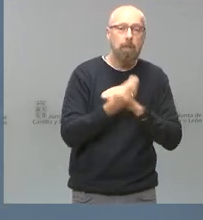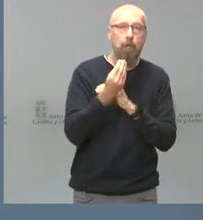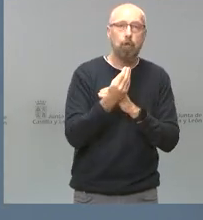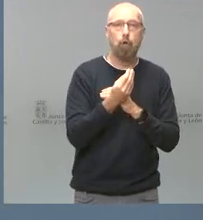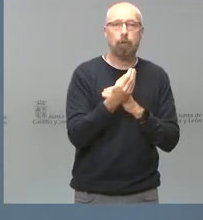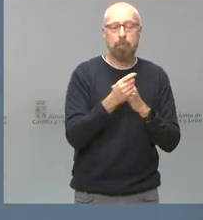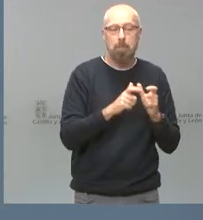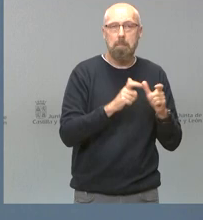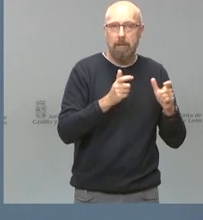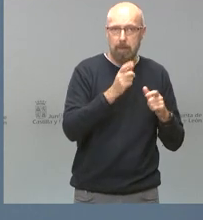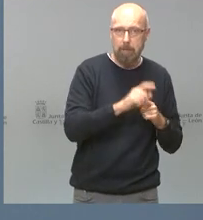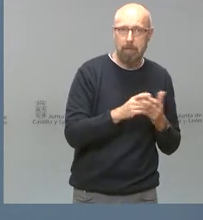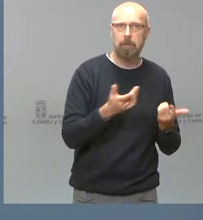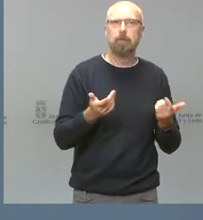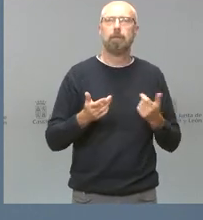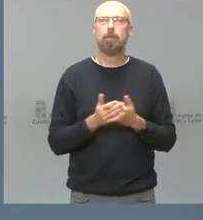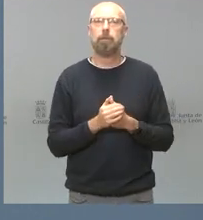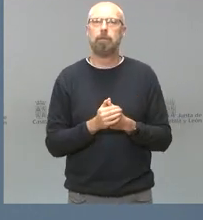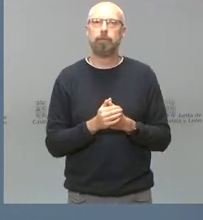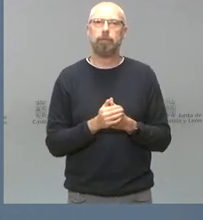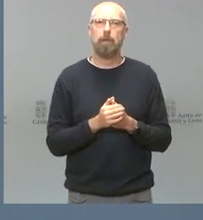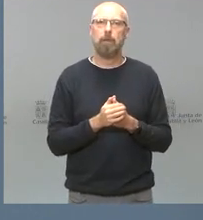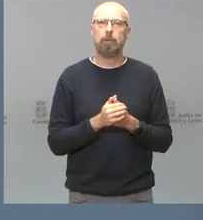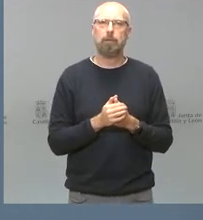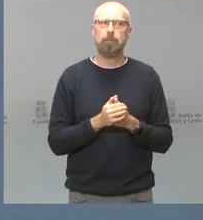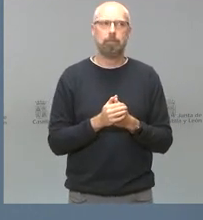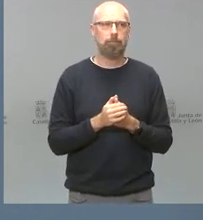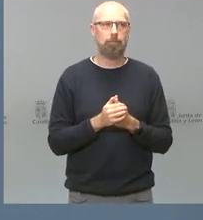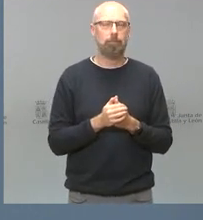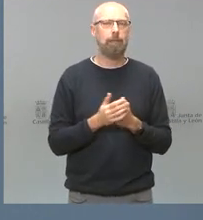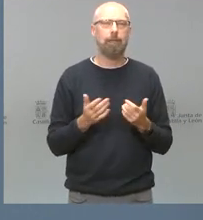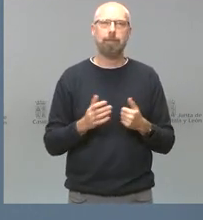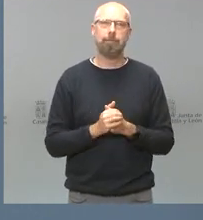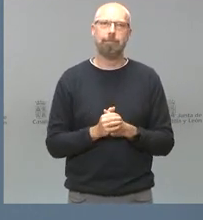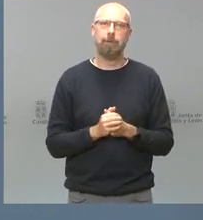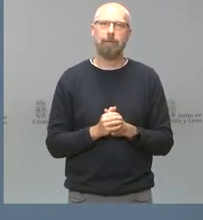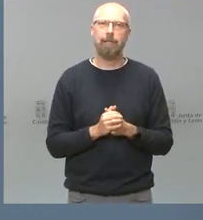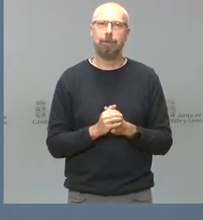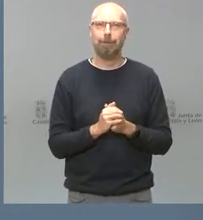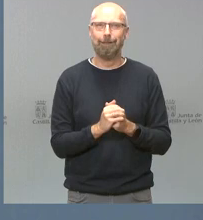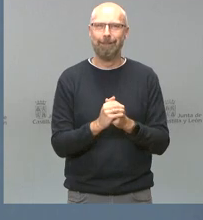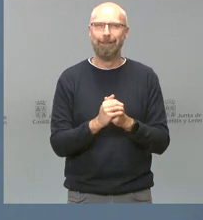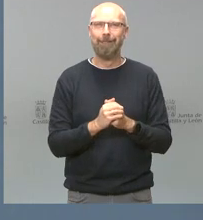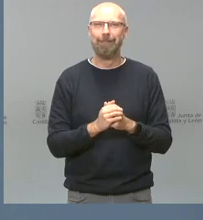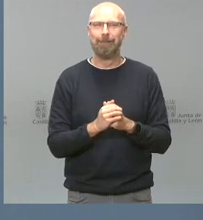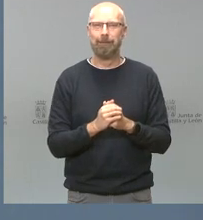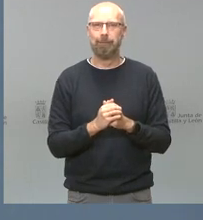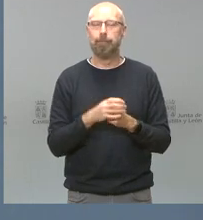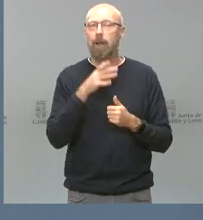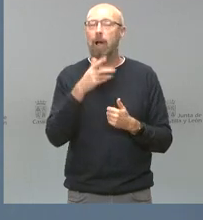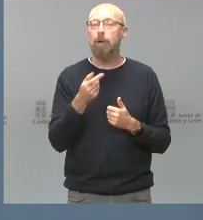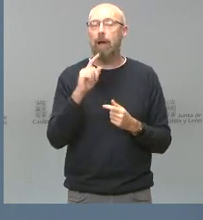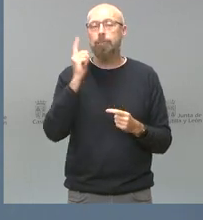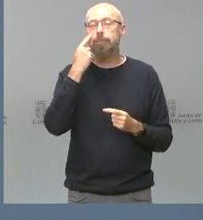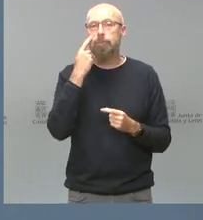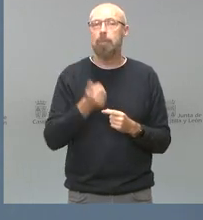con los países desarrollados. El número de nacimientos es especialmente reducido en los países más desarrollados y lo que, sin lugar a dudas, es el elemento que más está causando el